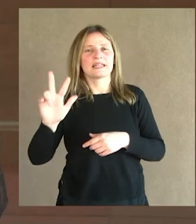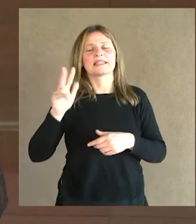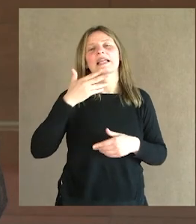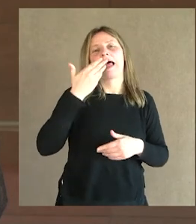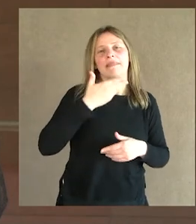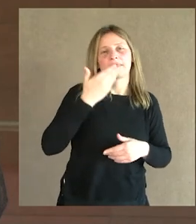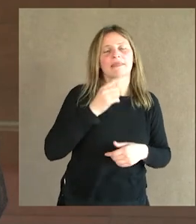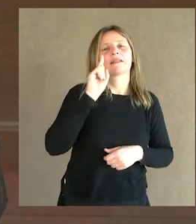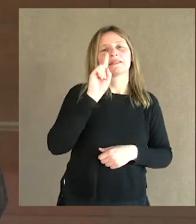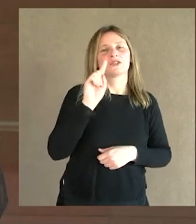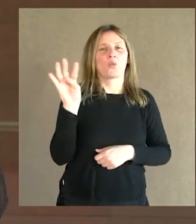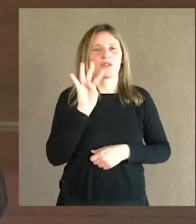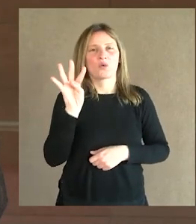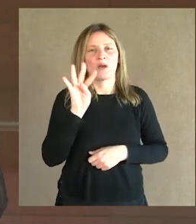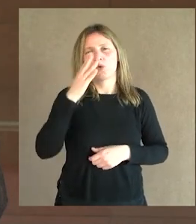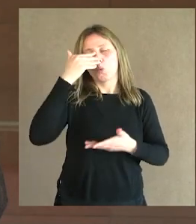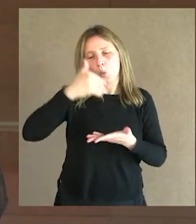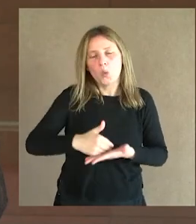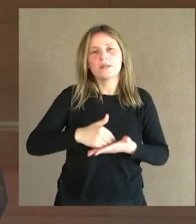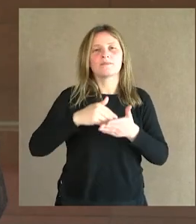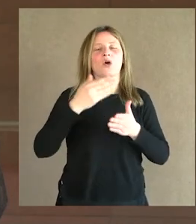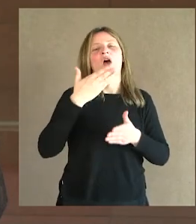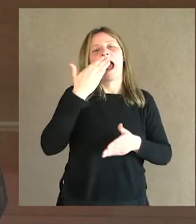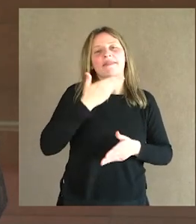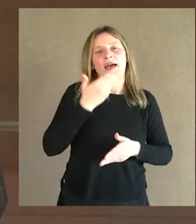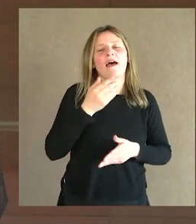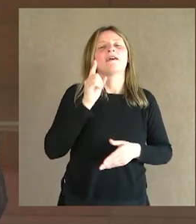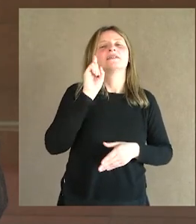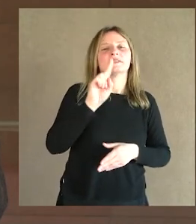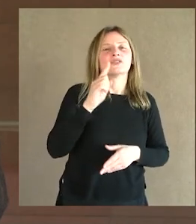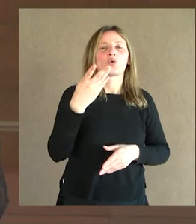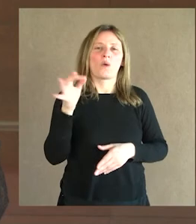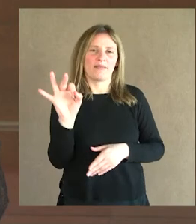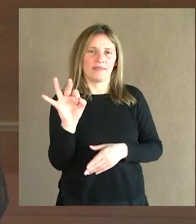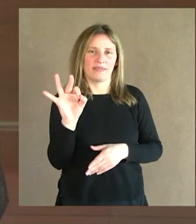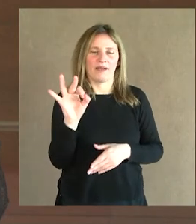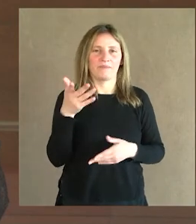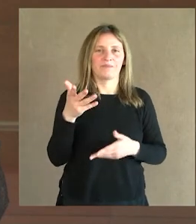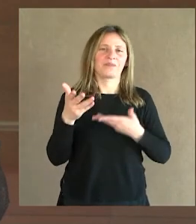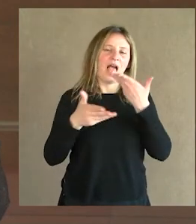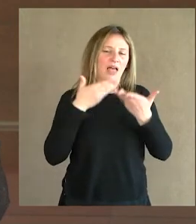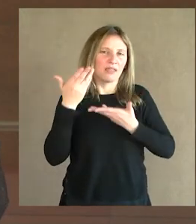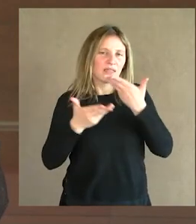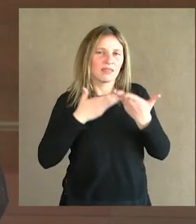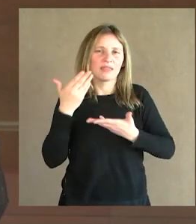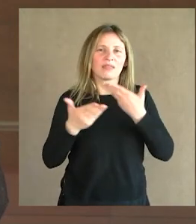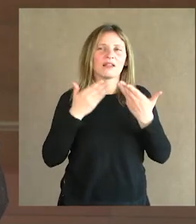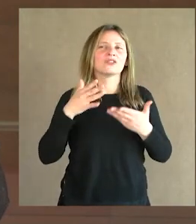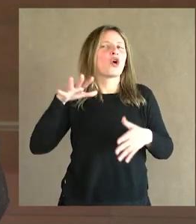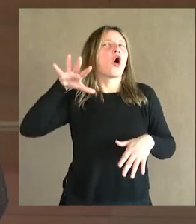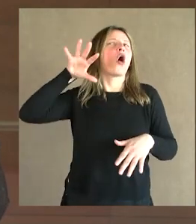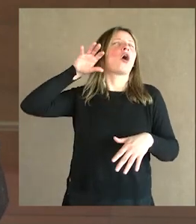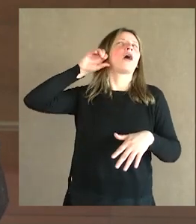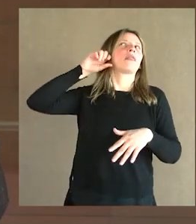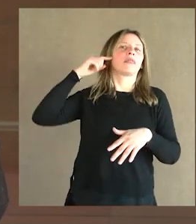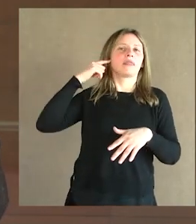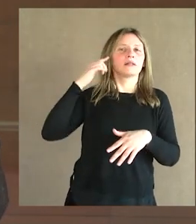cantata 44 y cerramos el concierto con la cantata 140. Esa cantata que habla Oíd, nos llama la voz, que es una